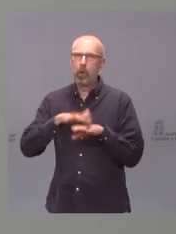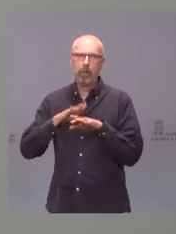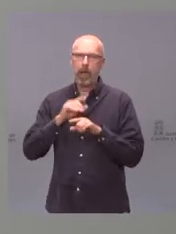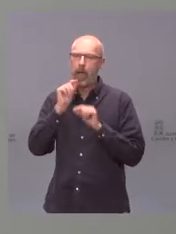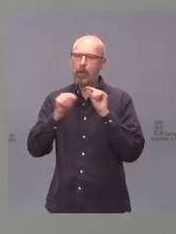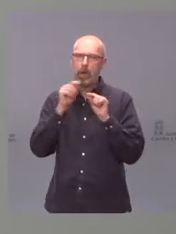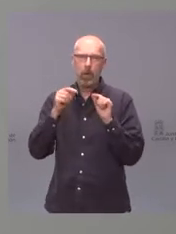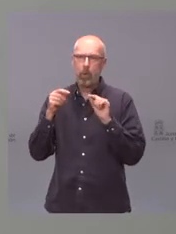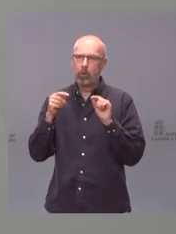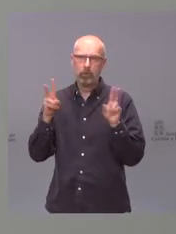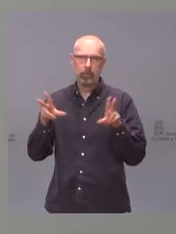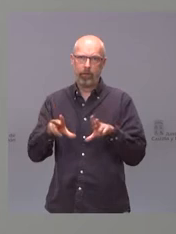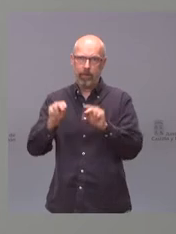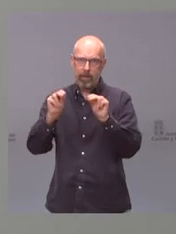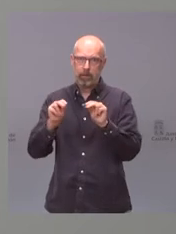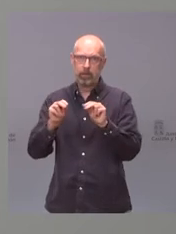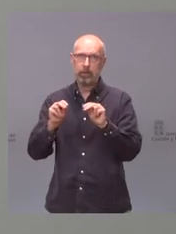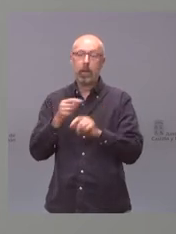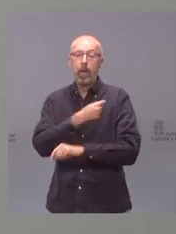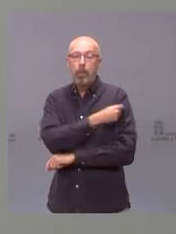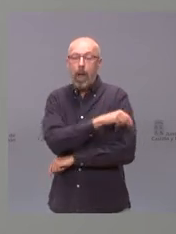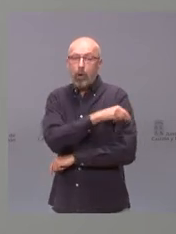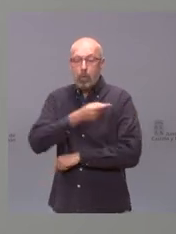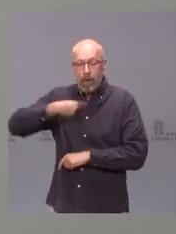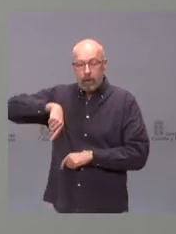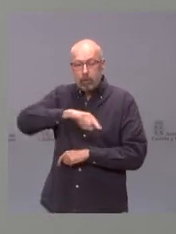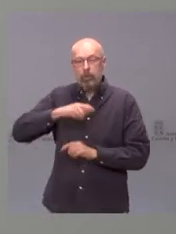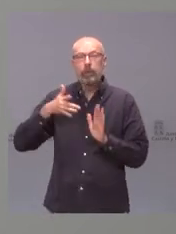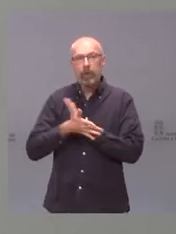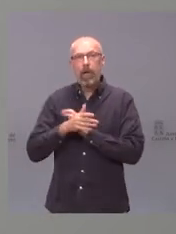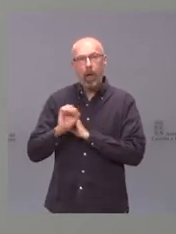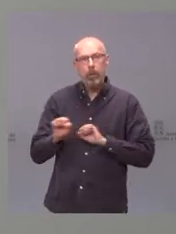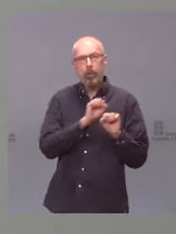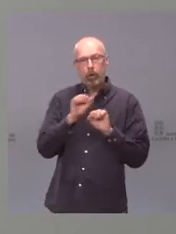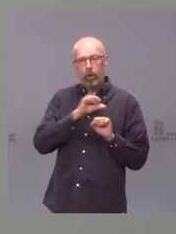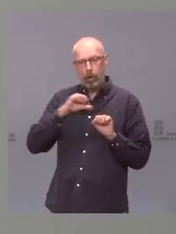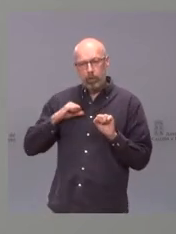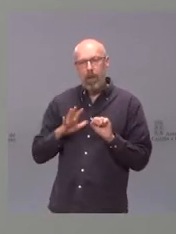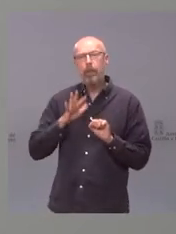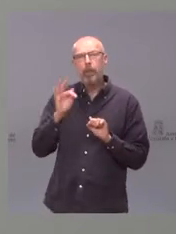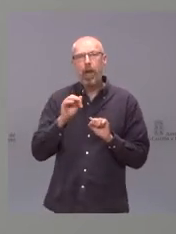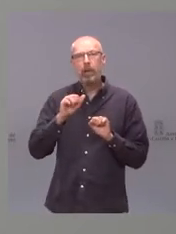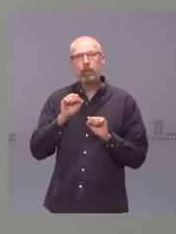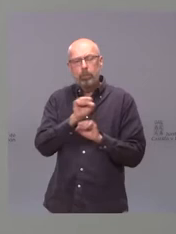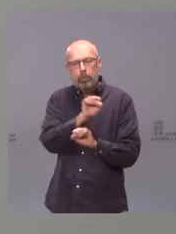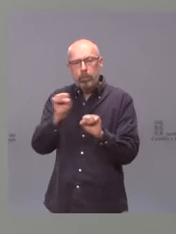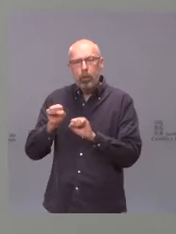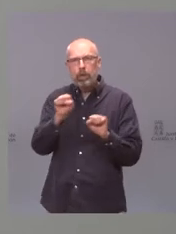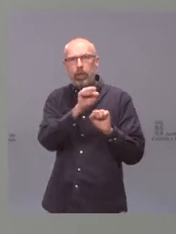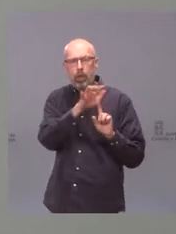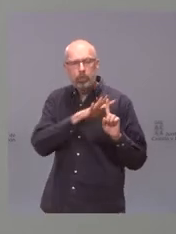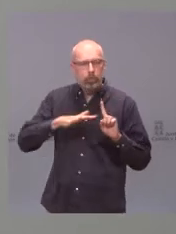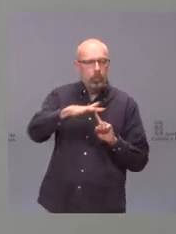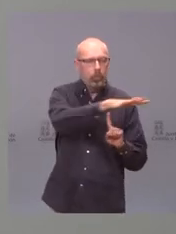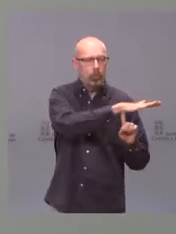Vacunarnos no solamente significa protegernos a nosotros mismos, sino proteger a todo nuestro entorno.